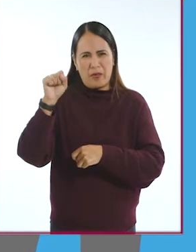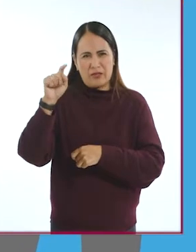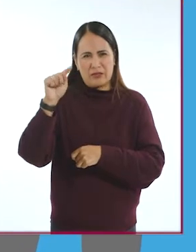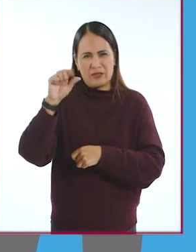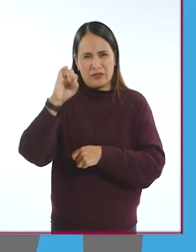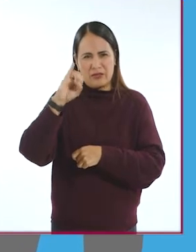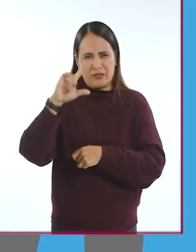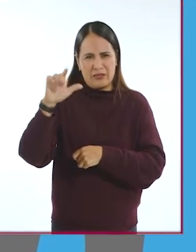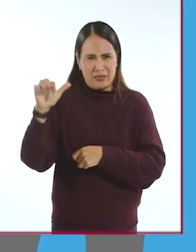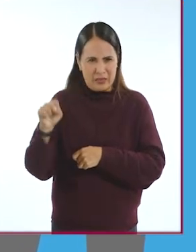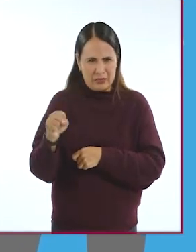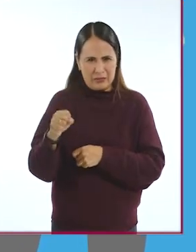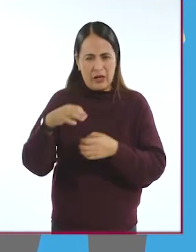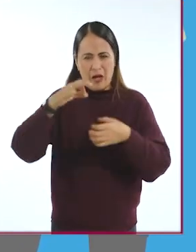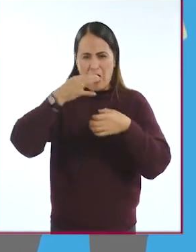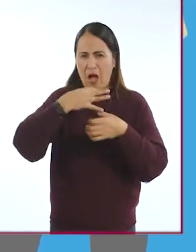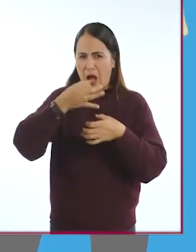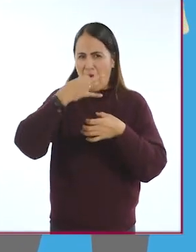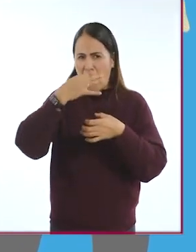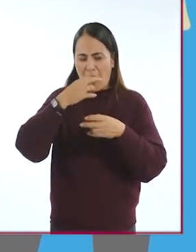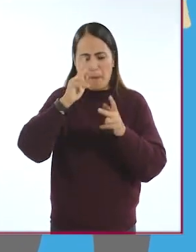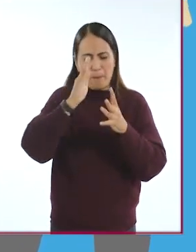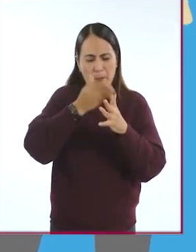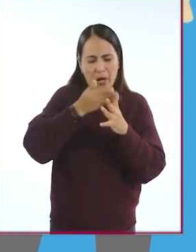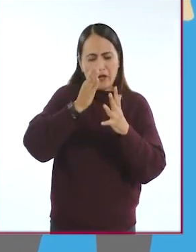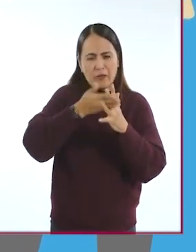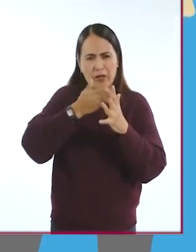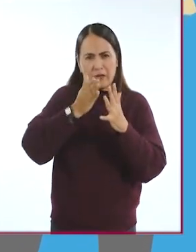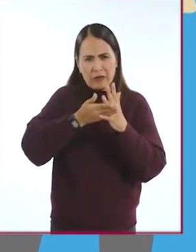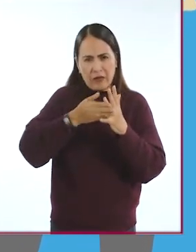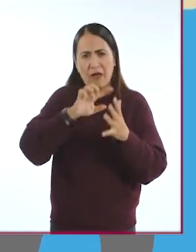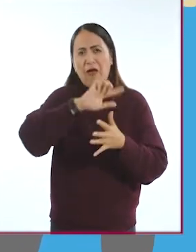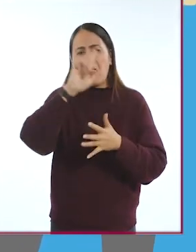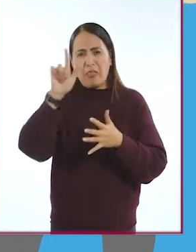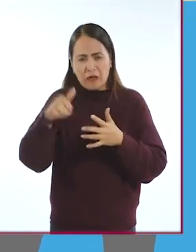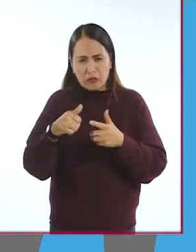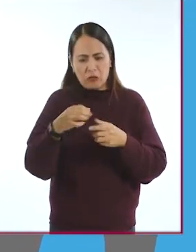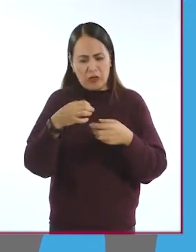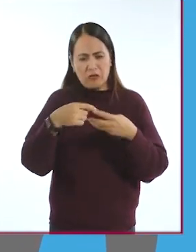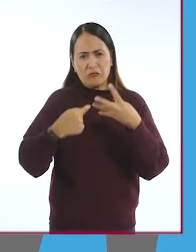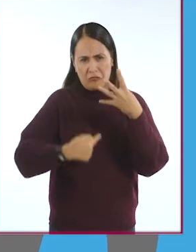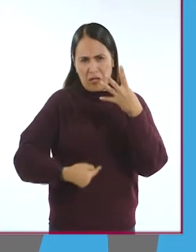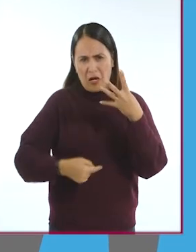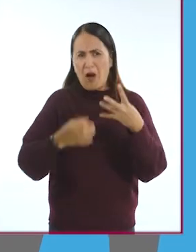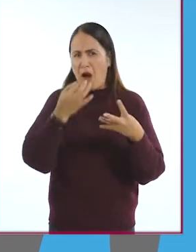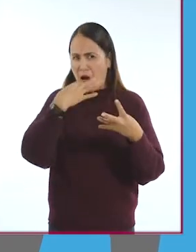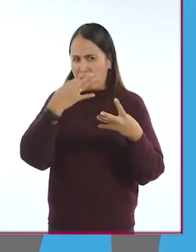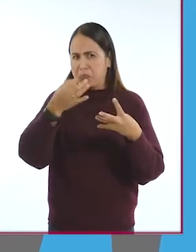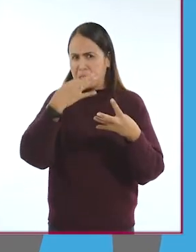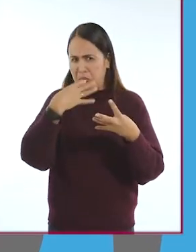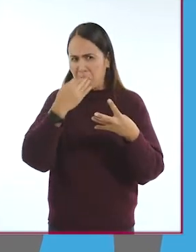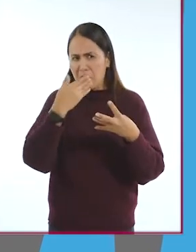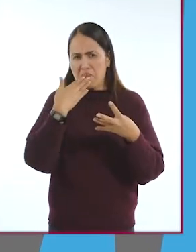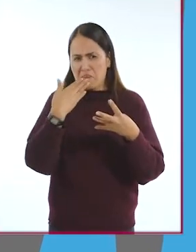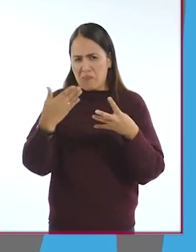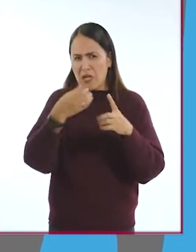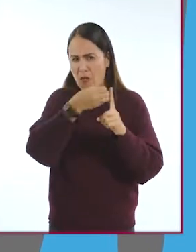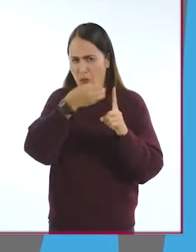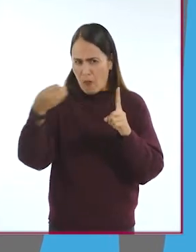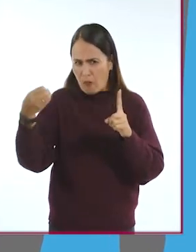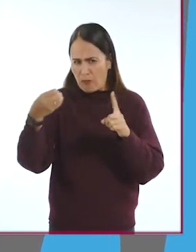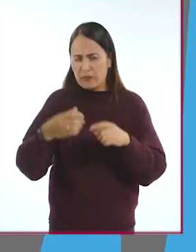cual se pueden programar las dosis y con esto sea mucho más fácil darle seguimiento a un usuario en cuanto a su